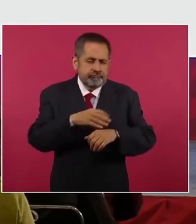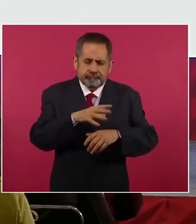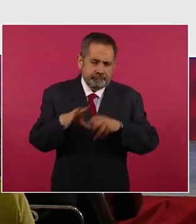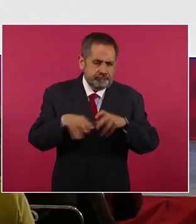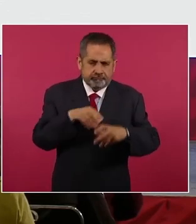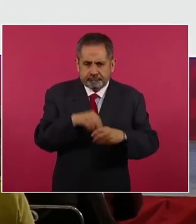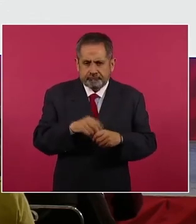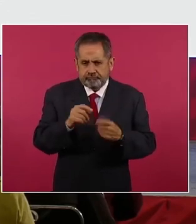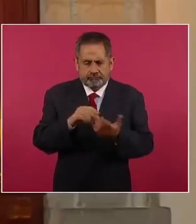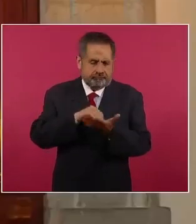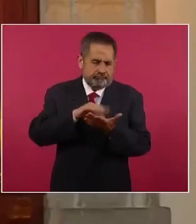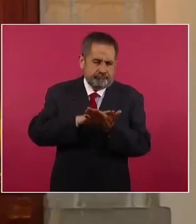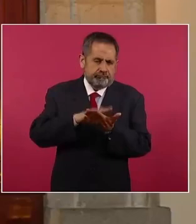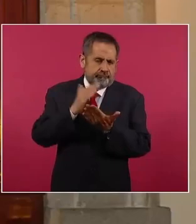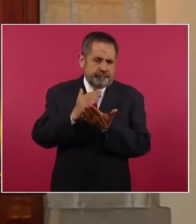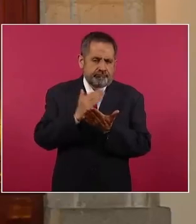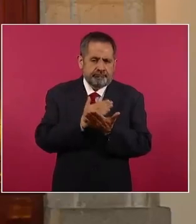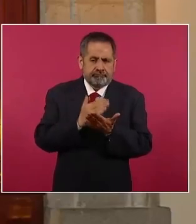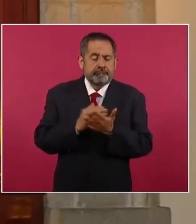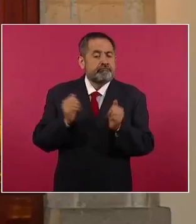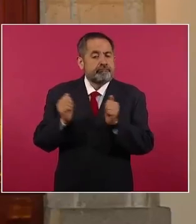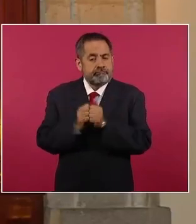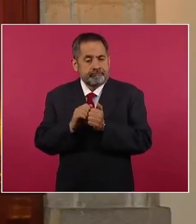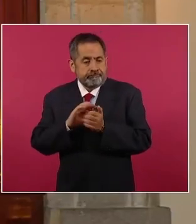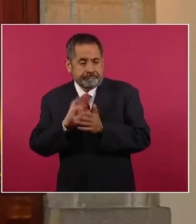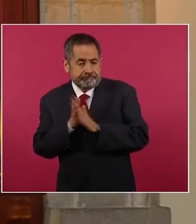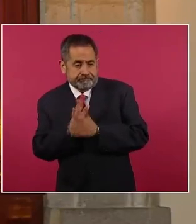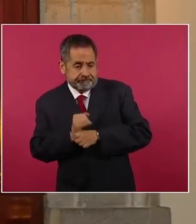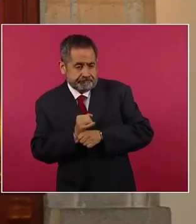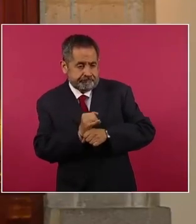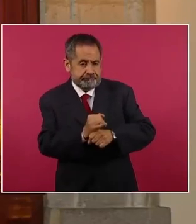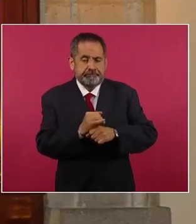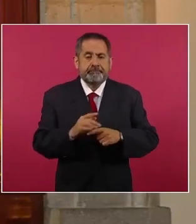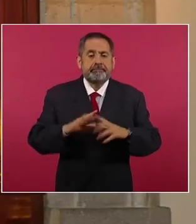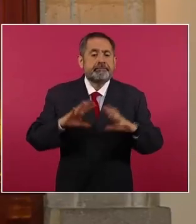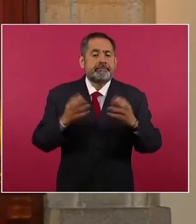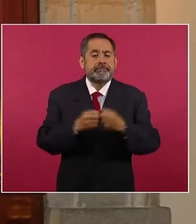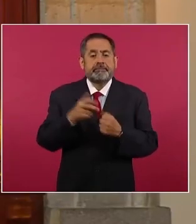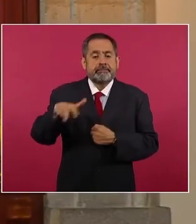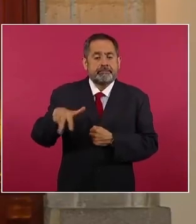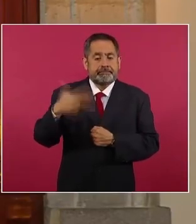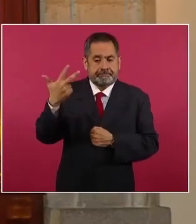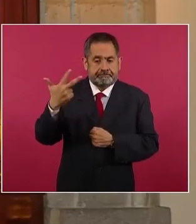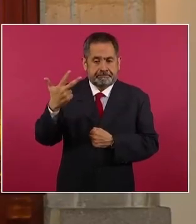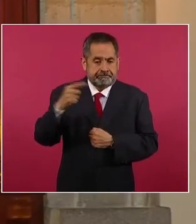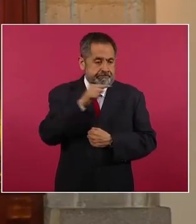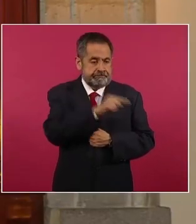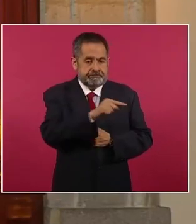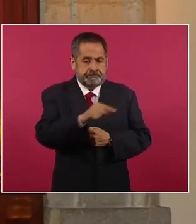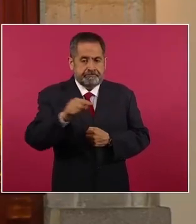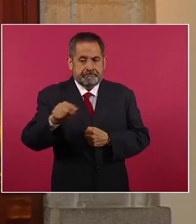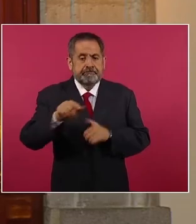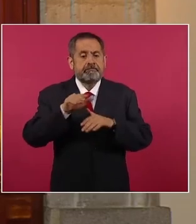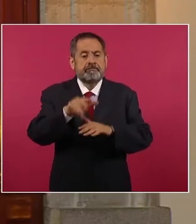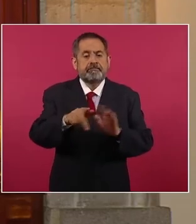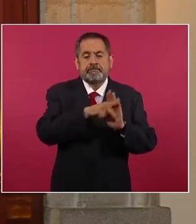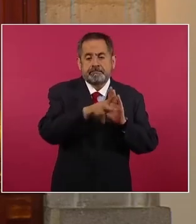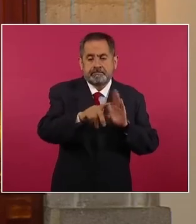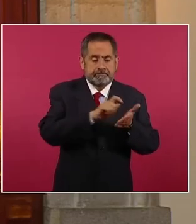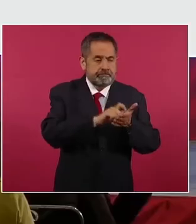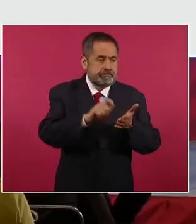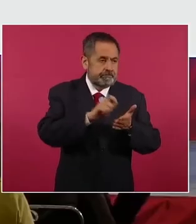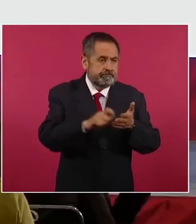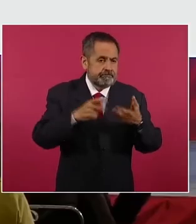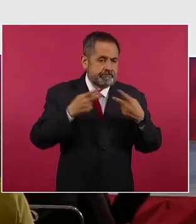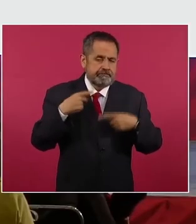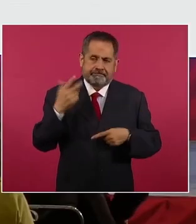y constancias que obran en carpetas de investigación, hay 13 casos de periodistas asesinados en lo